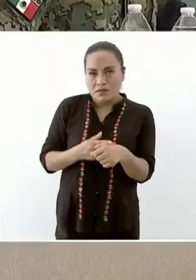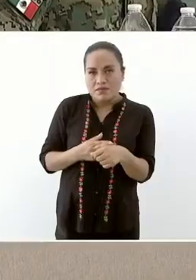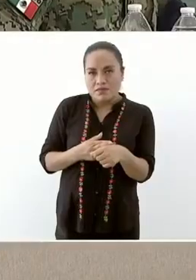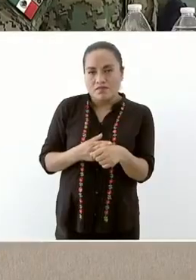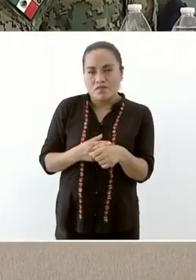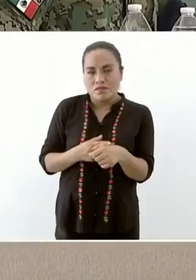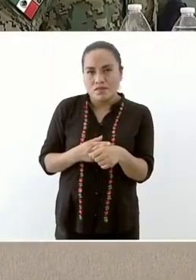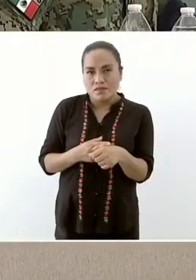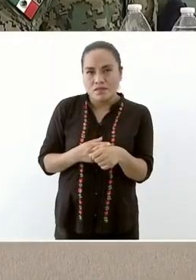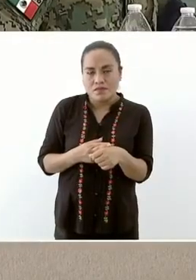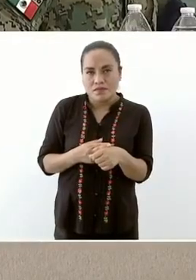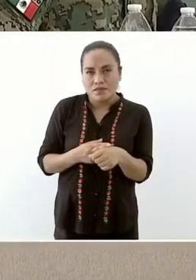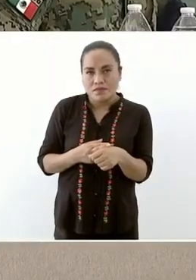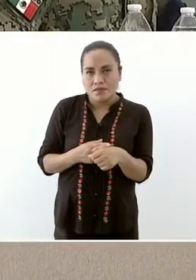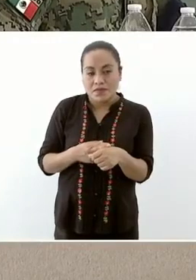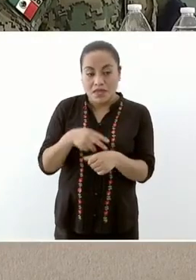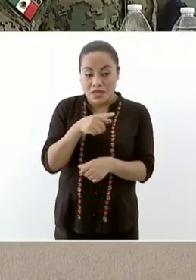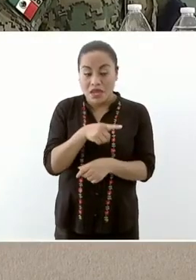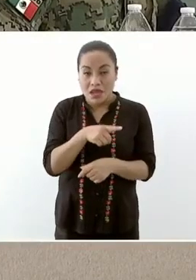los